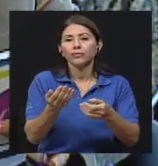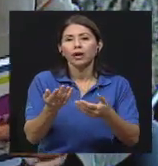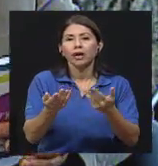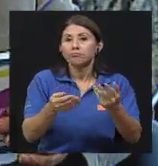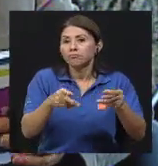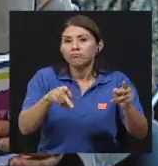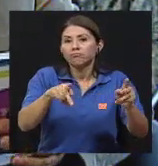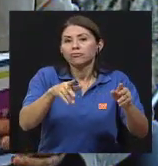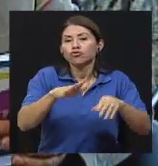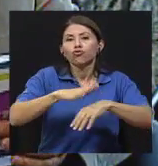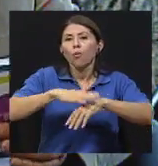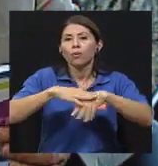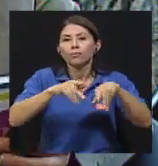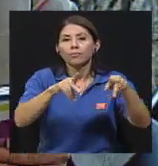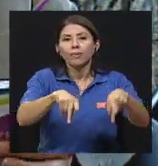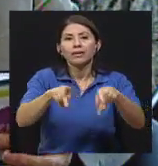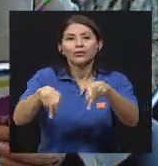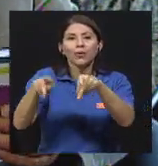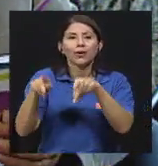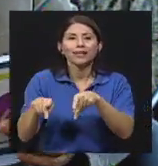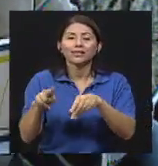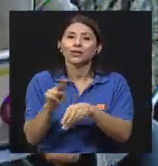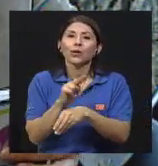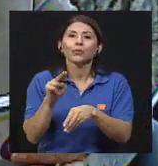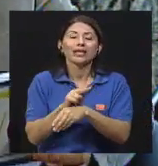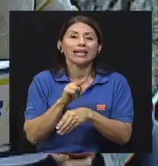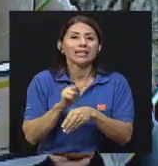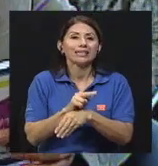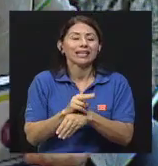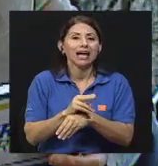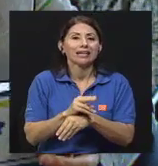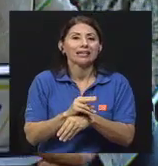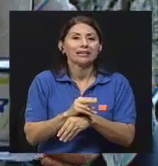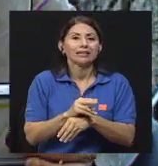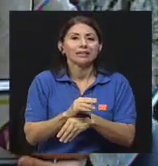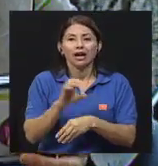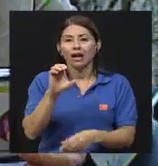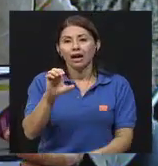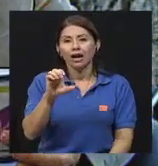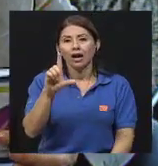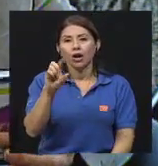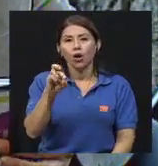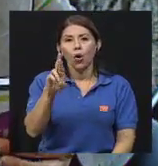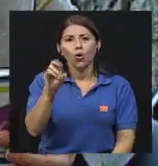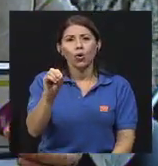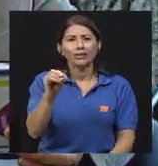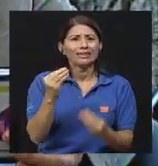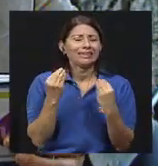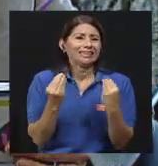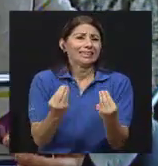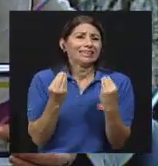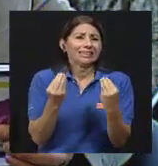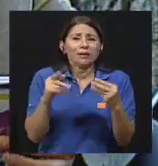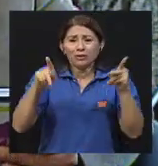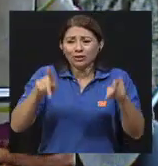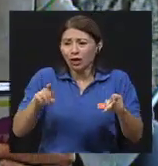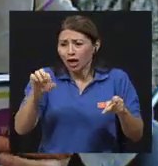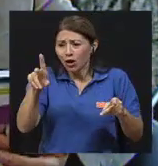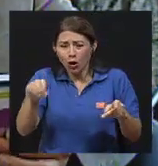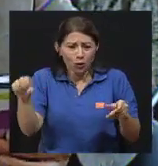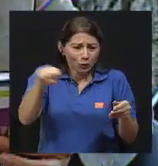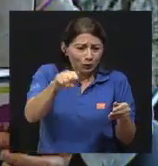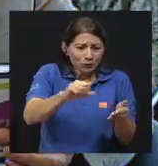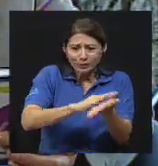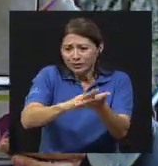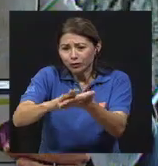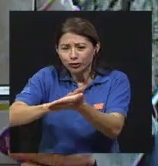esas personas que utilizan el cloro, como decimos popularmente diestra y siniestra, que son esos limpiadores extremos,